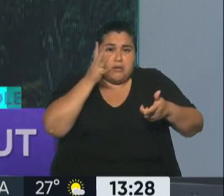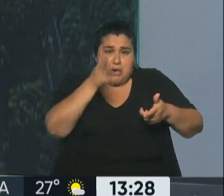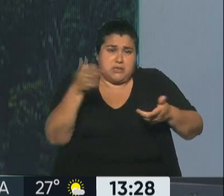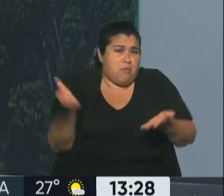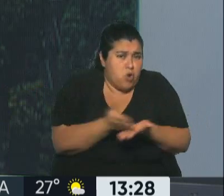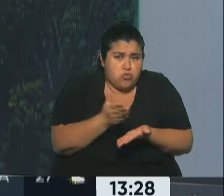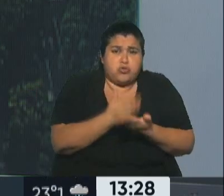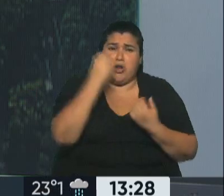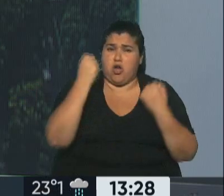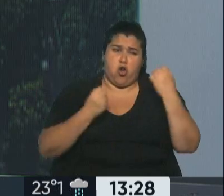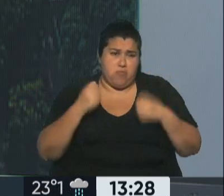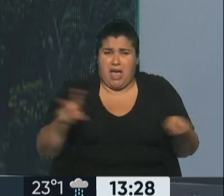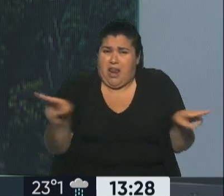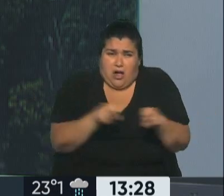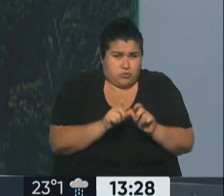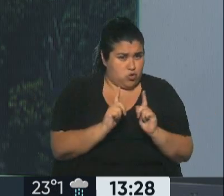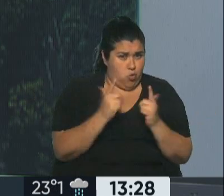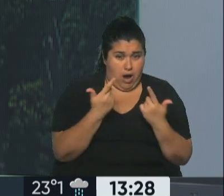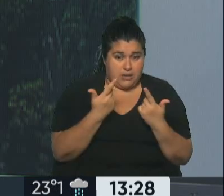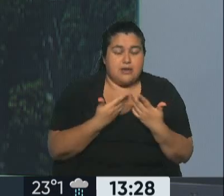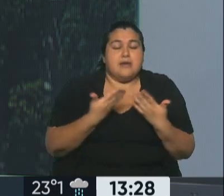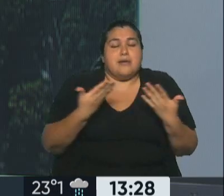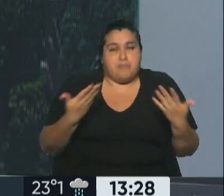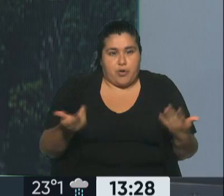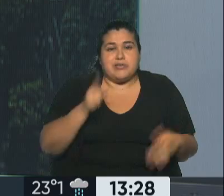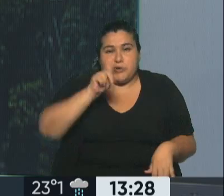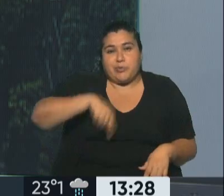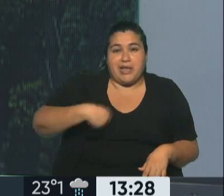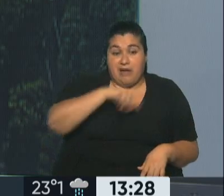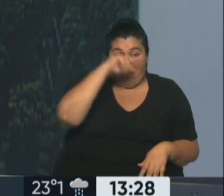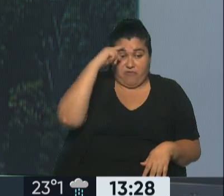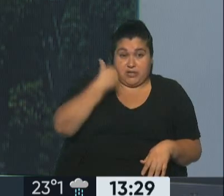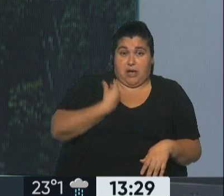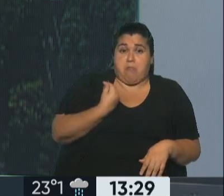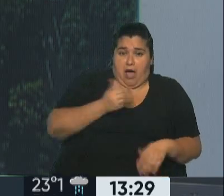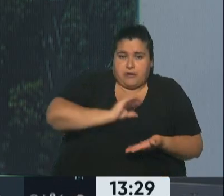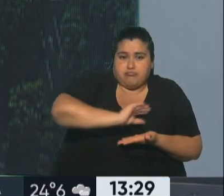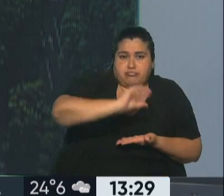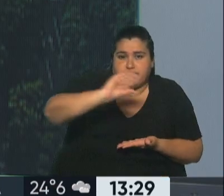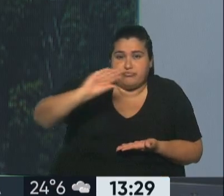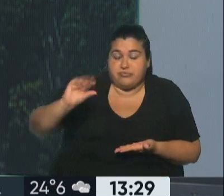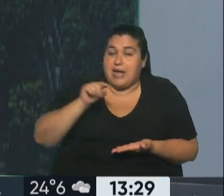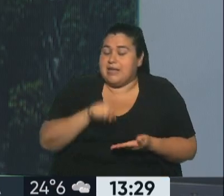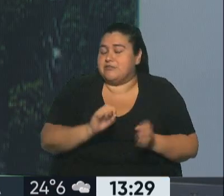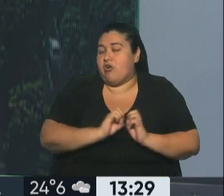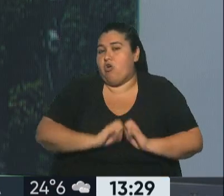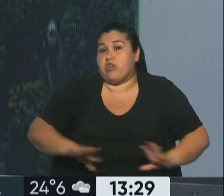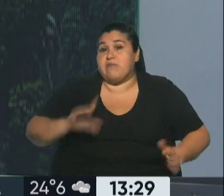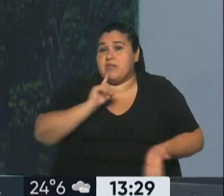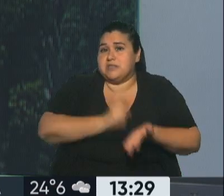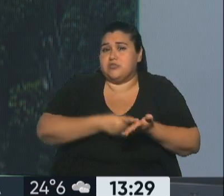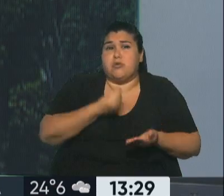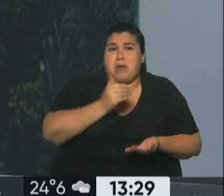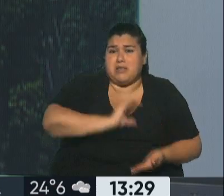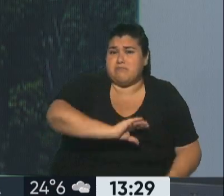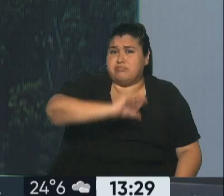producción, no hay economía, no hay recaudación, no hay nada. Entonces por eso salta la coparticipación federal, que es este nefasto régimen tributario, que no hay nada más